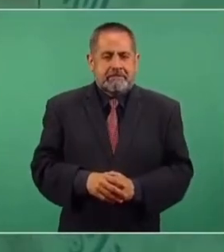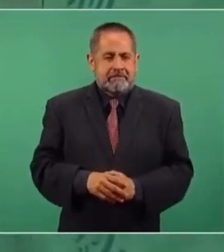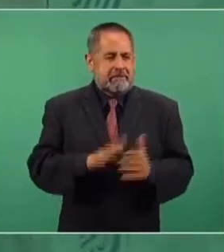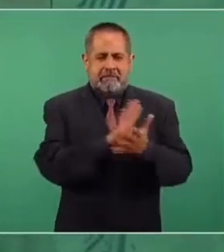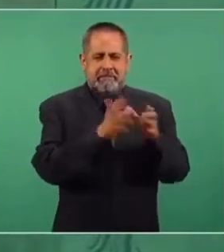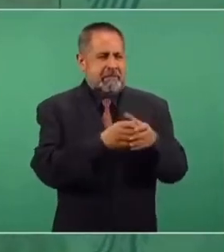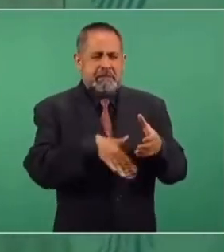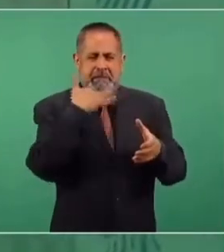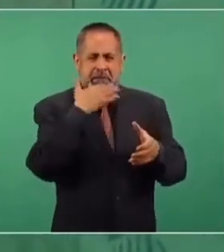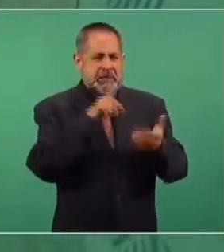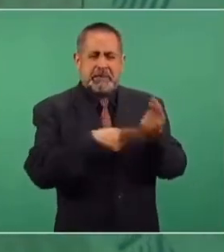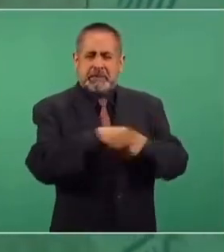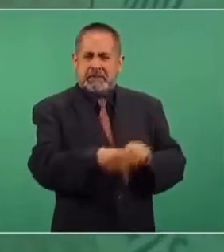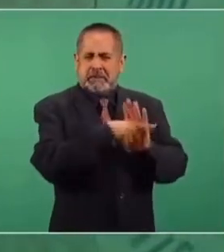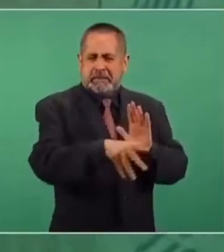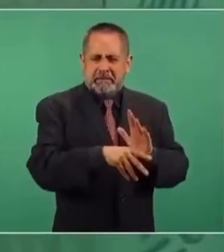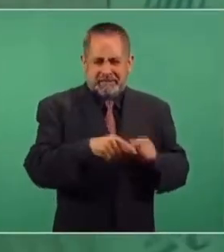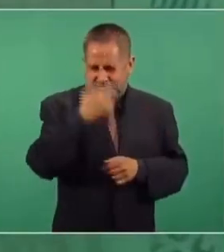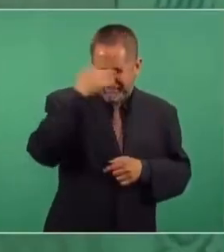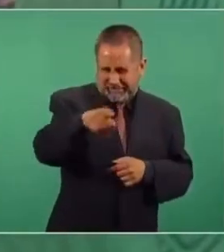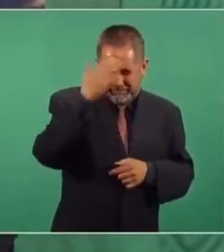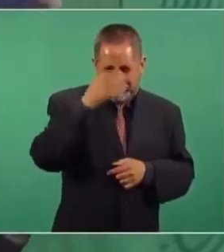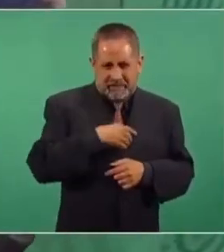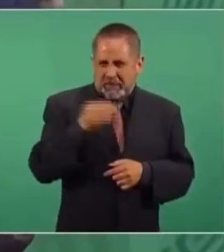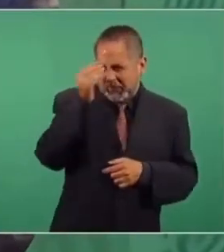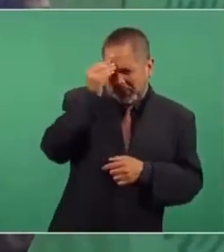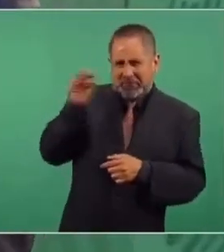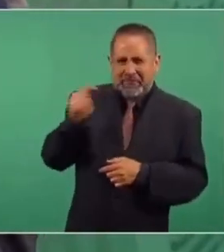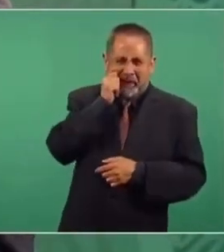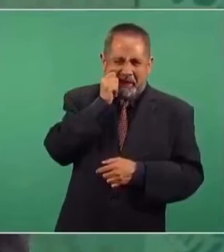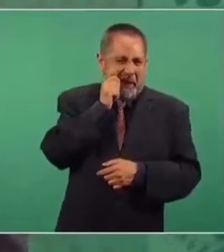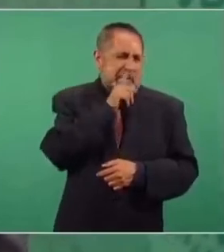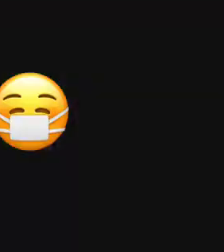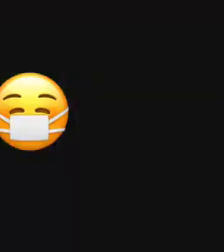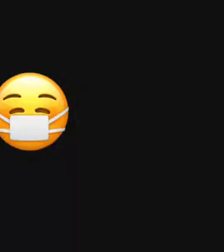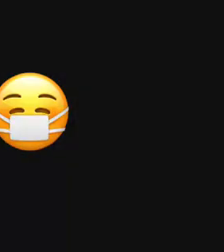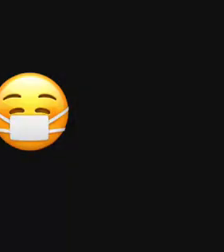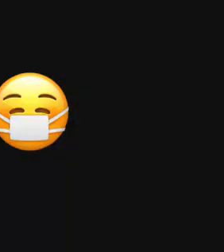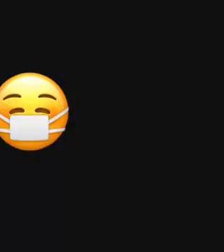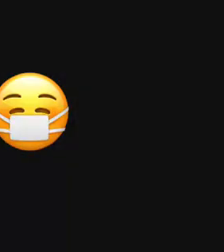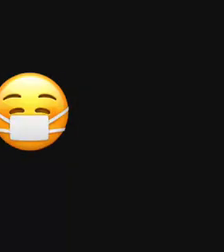en el AMPA del periodismo. La máxima es esa de que la calumnia, cuando no me hacha tizna.